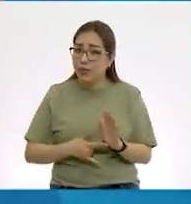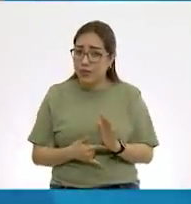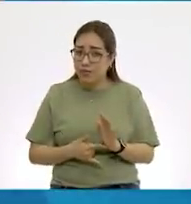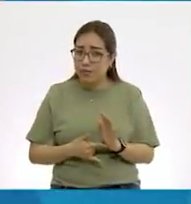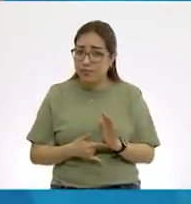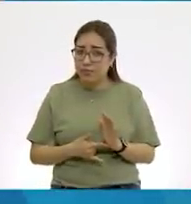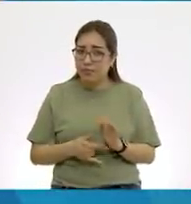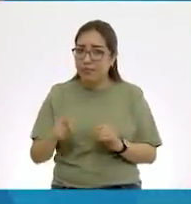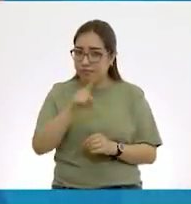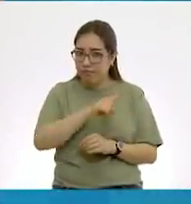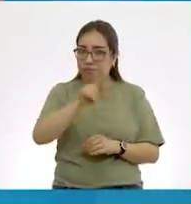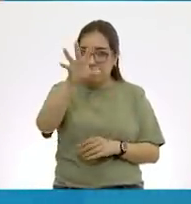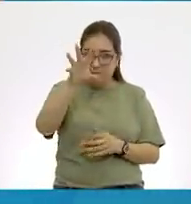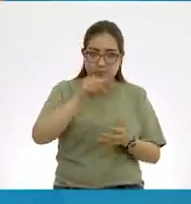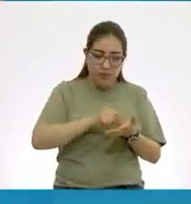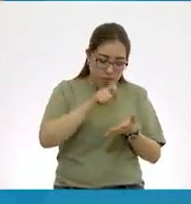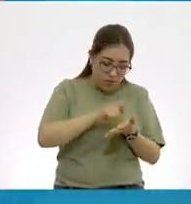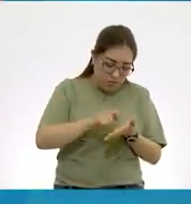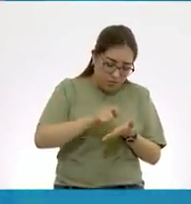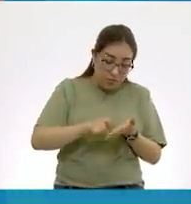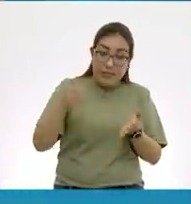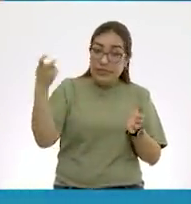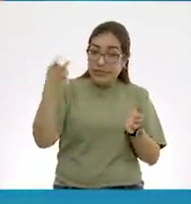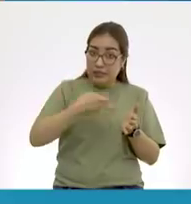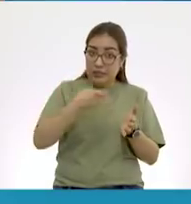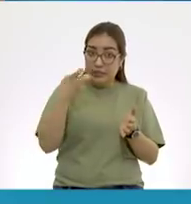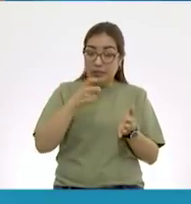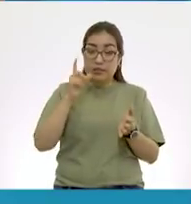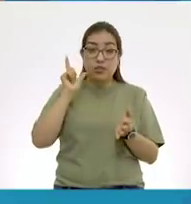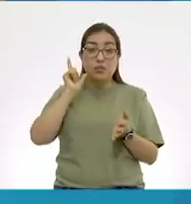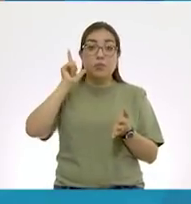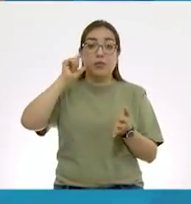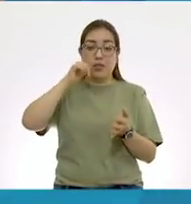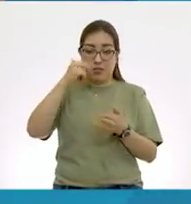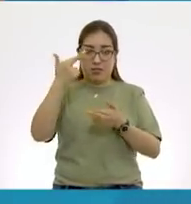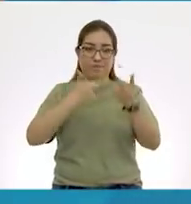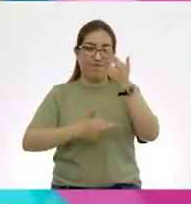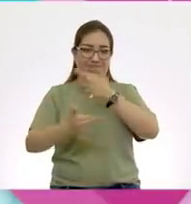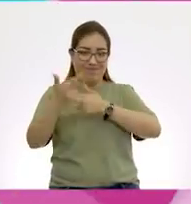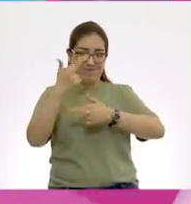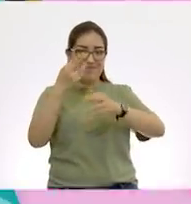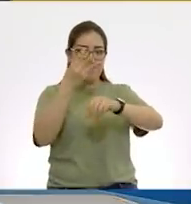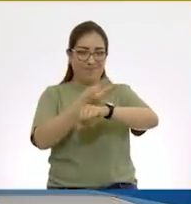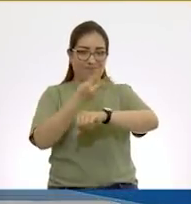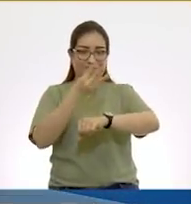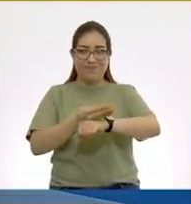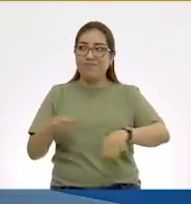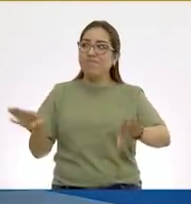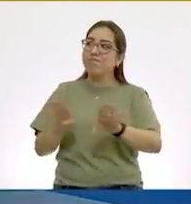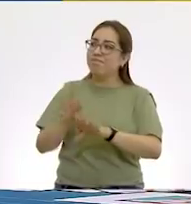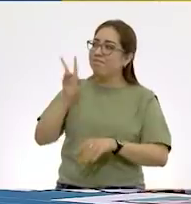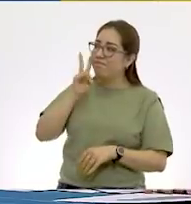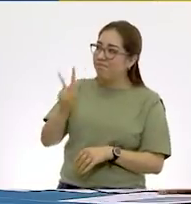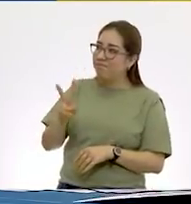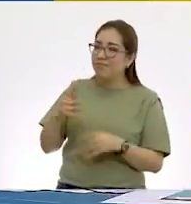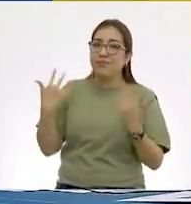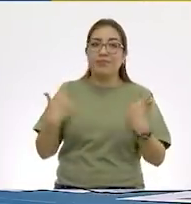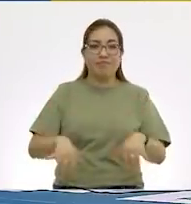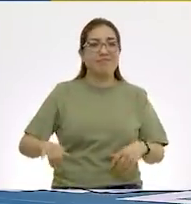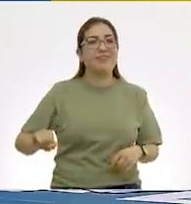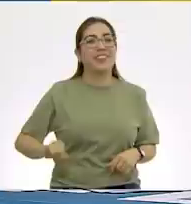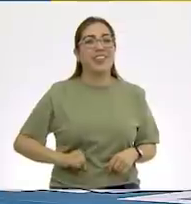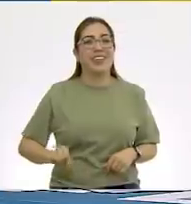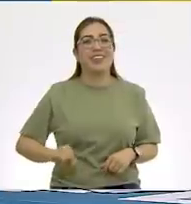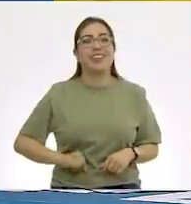Tome nota, porque con este problema regresamos el día de mañana. ¿Qué te parece? Muy entretenido. Y ahora,